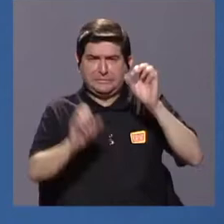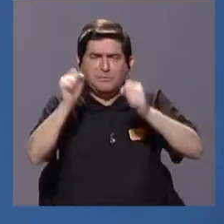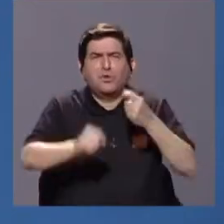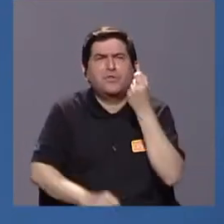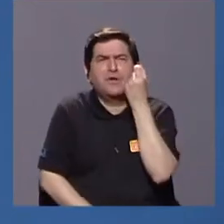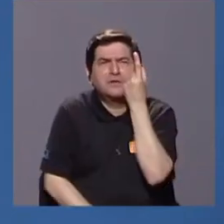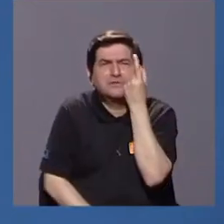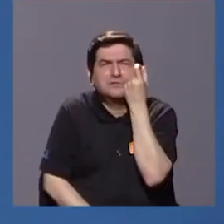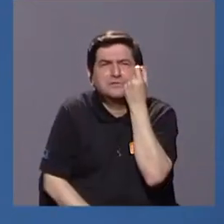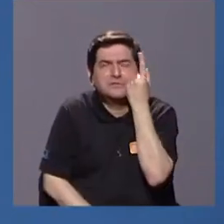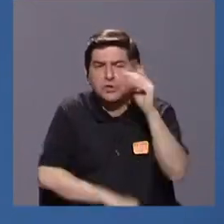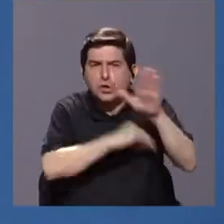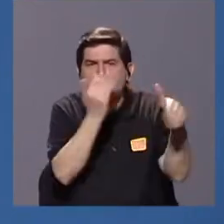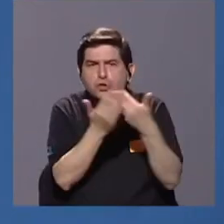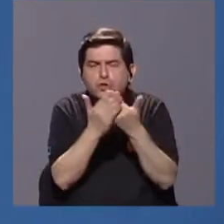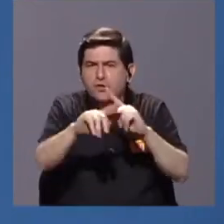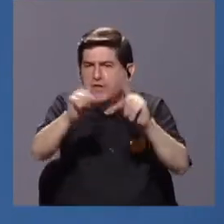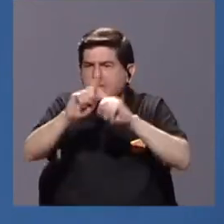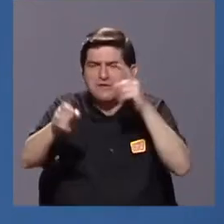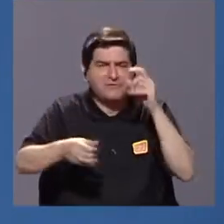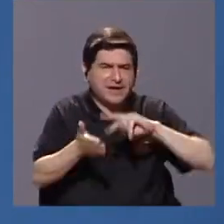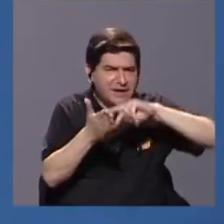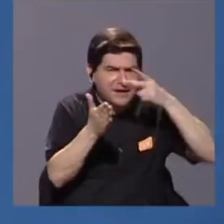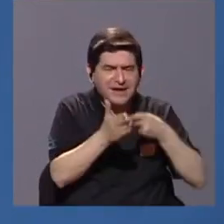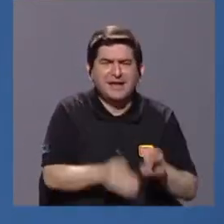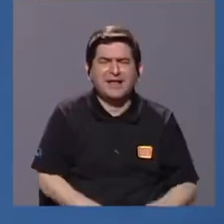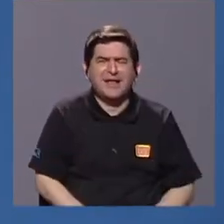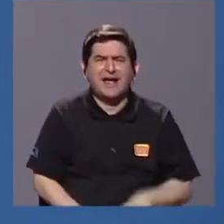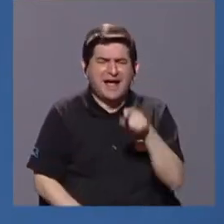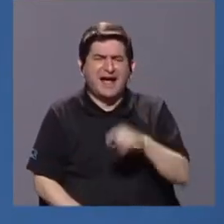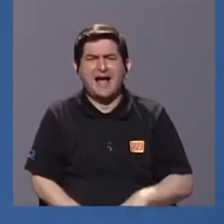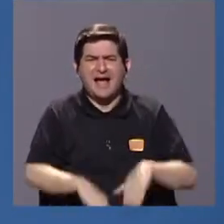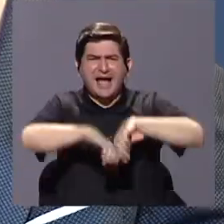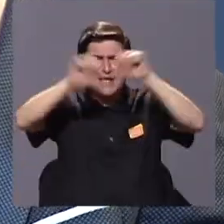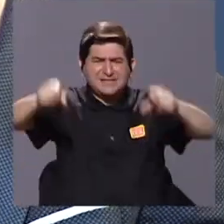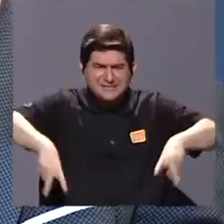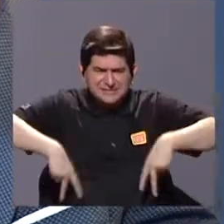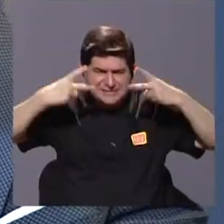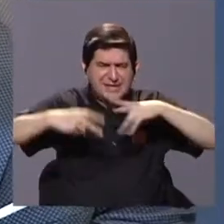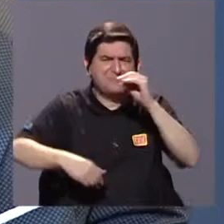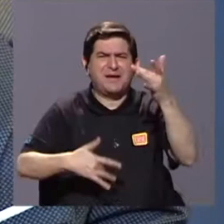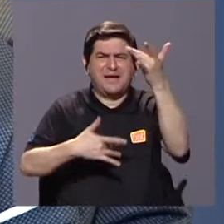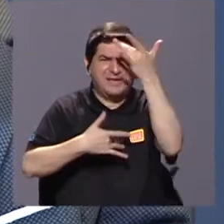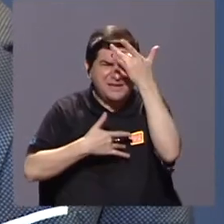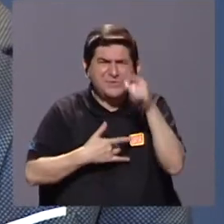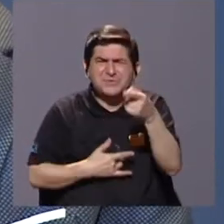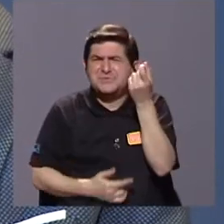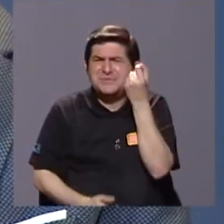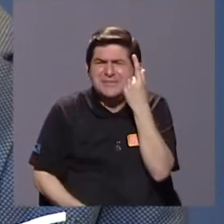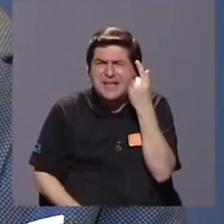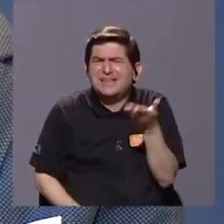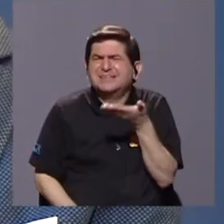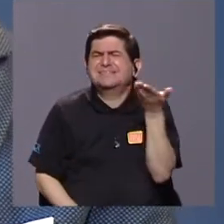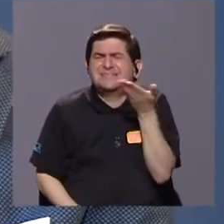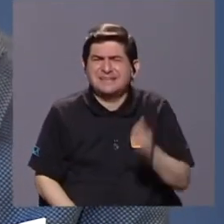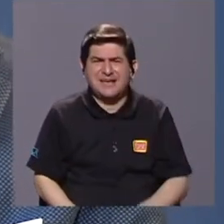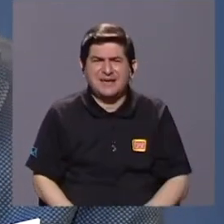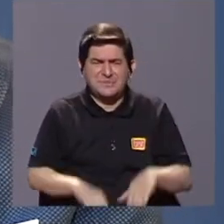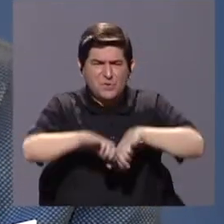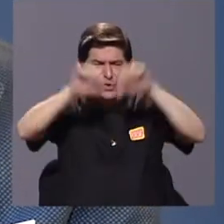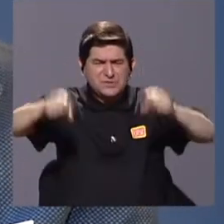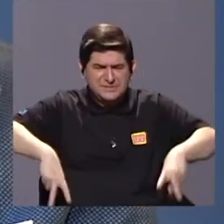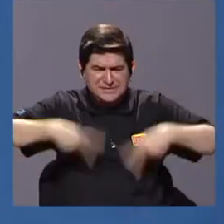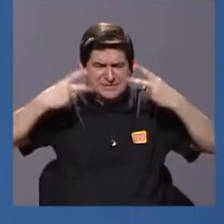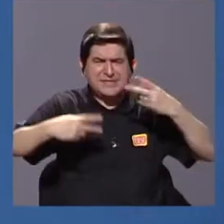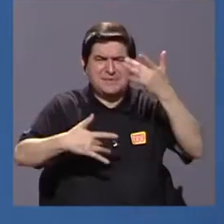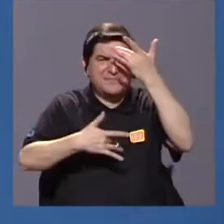comprendiendo toda esta serie de conceptos. Ecología de enfermedades, ¿qué entendemos o qué entienden ustedes por ecología de